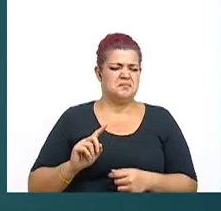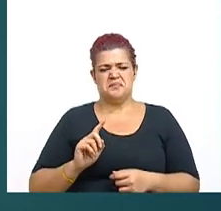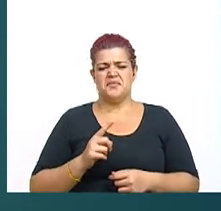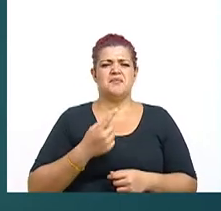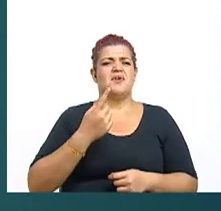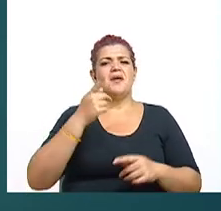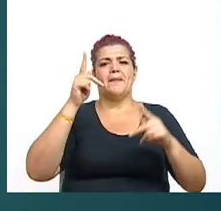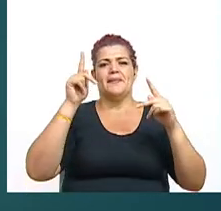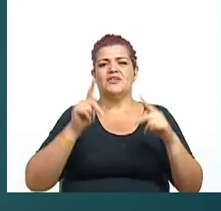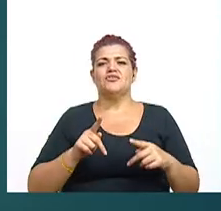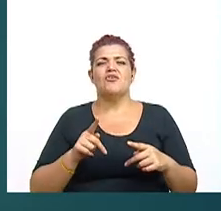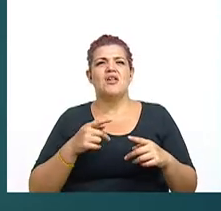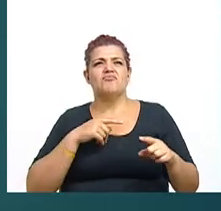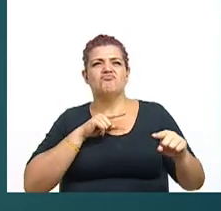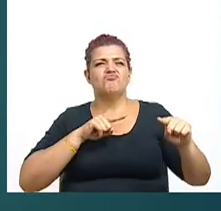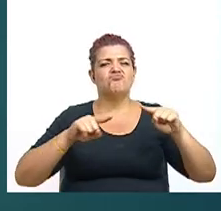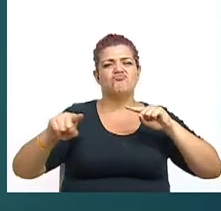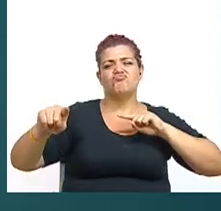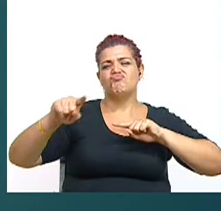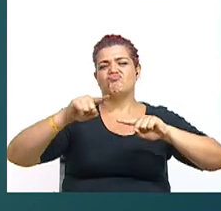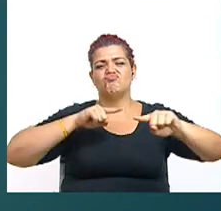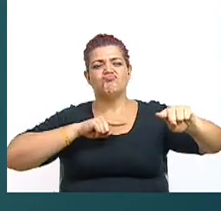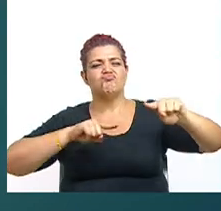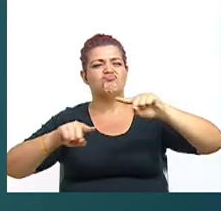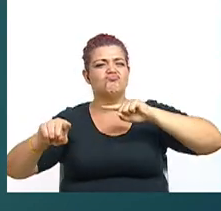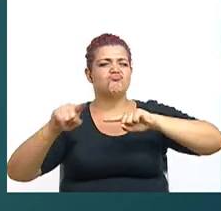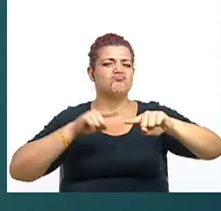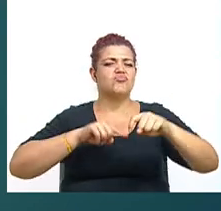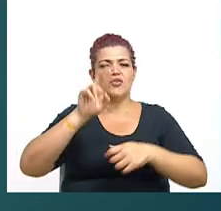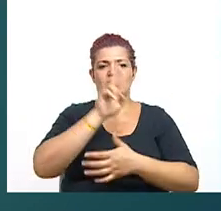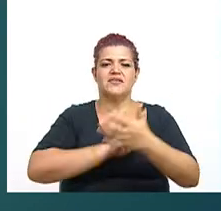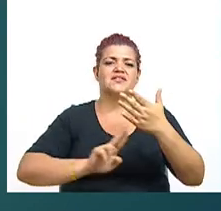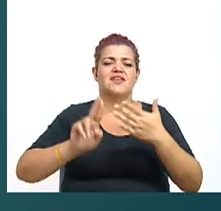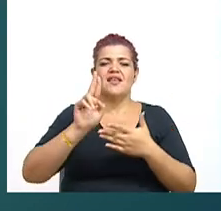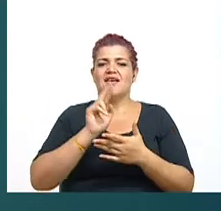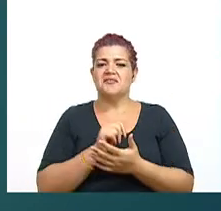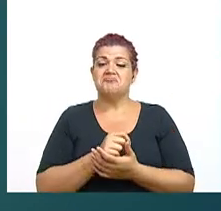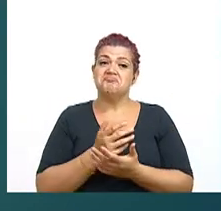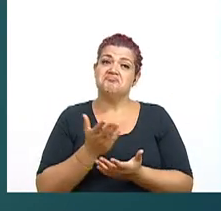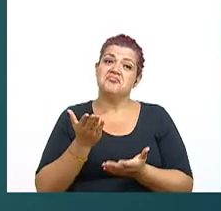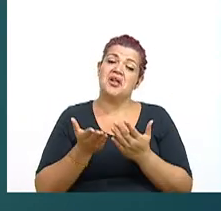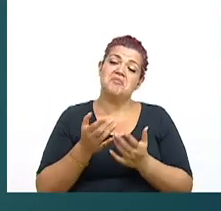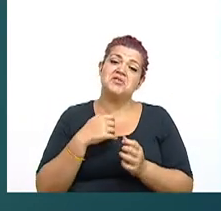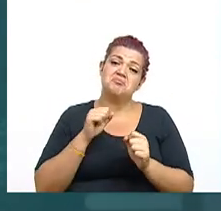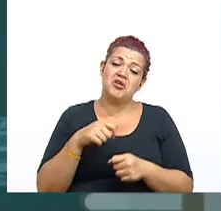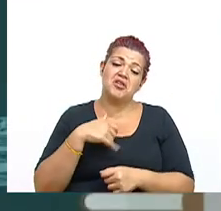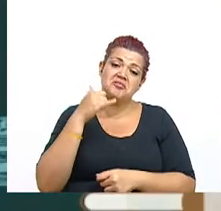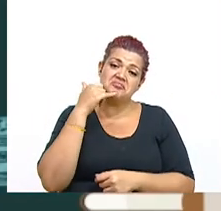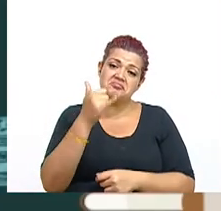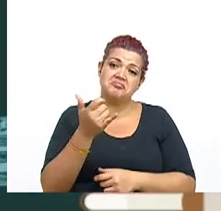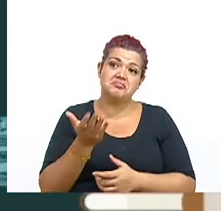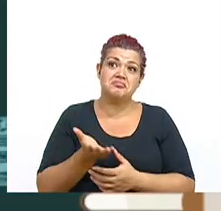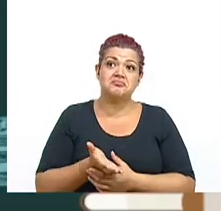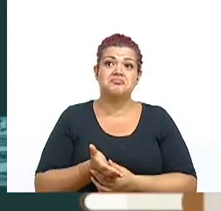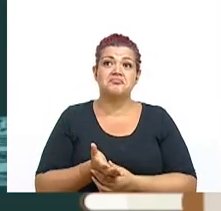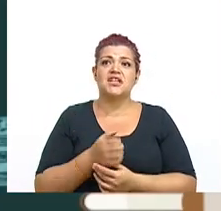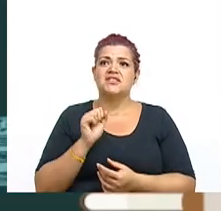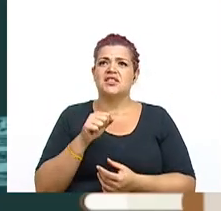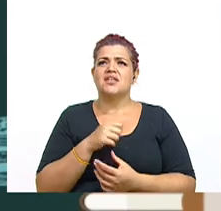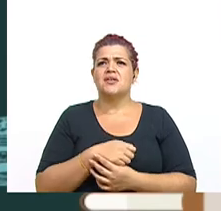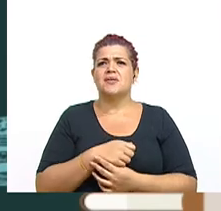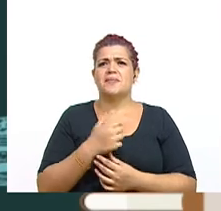persona que dirige o que dirigió esa universidad? Bueno, a lo mejor sí se puede conversar con él. ¿Sí?